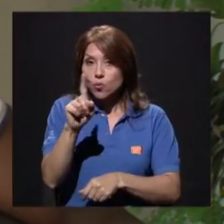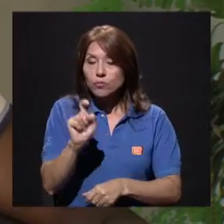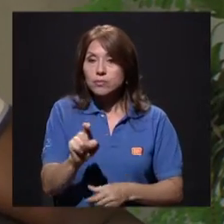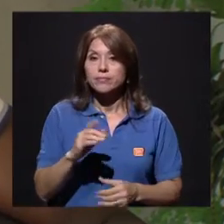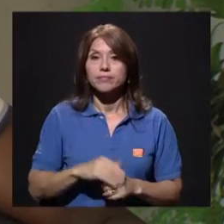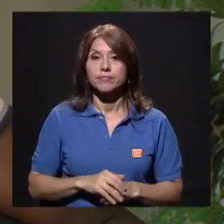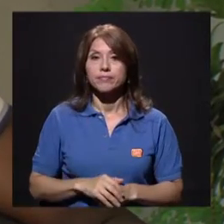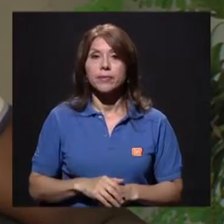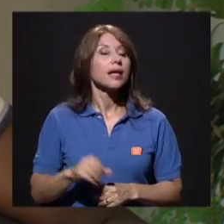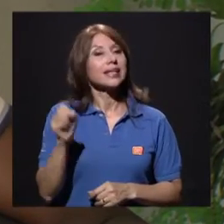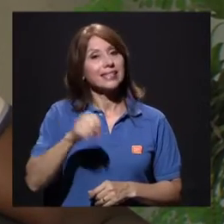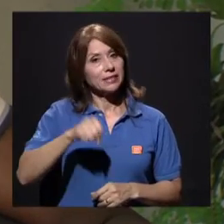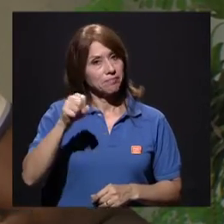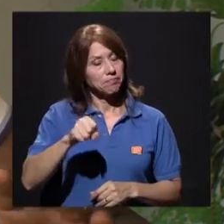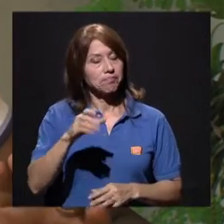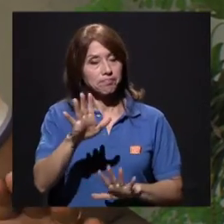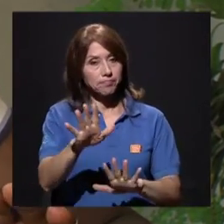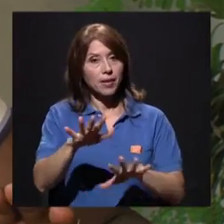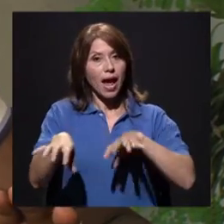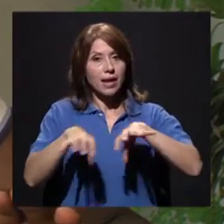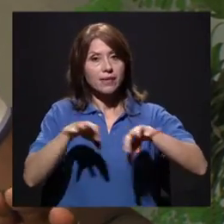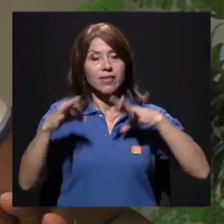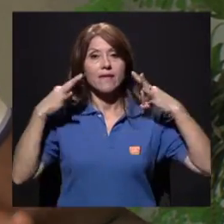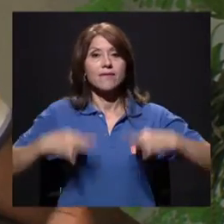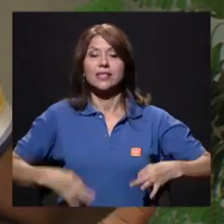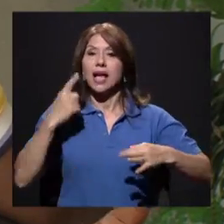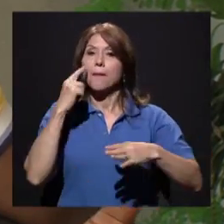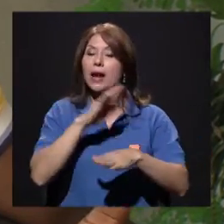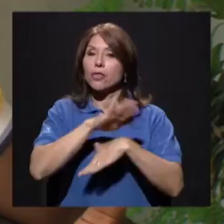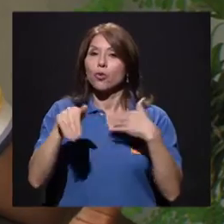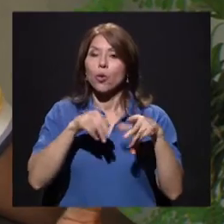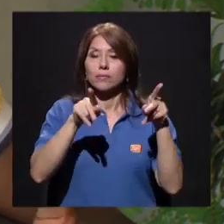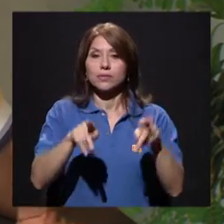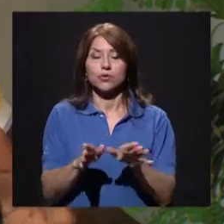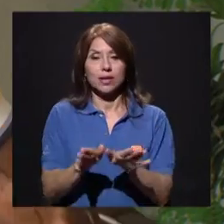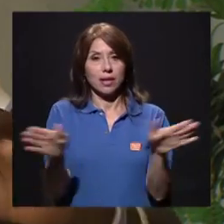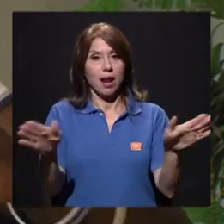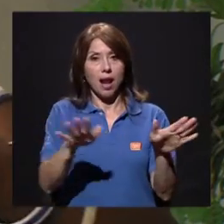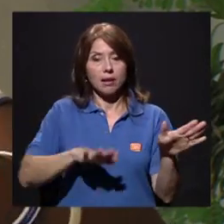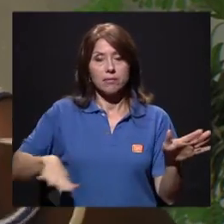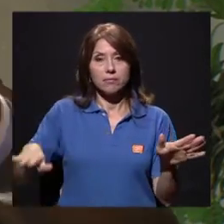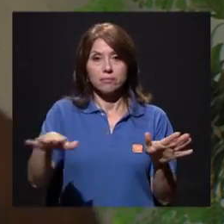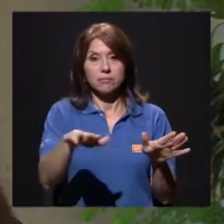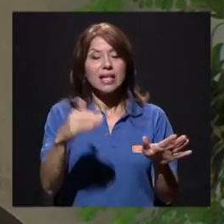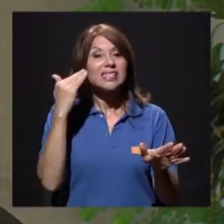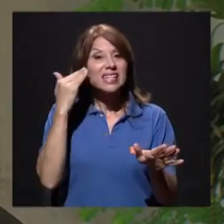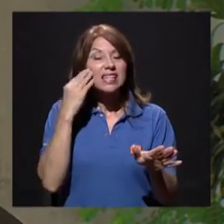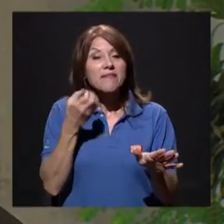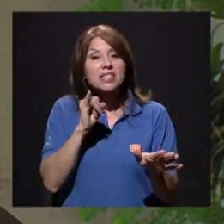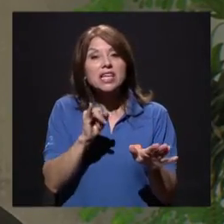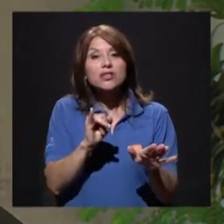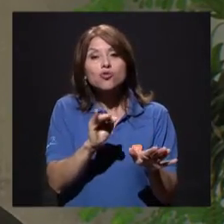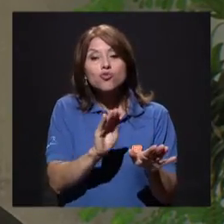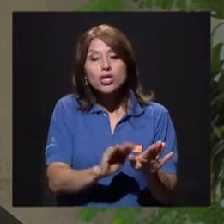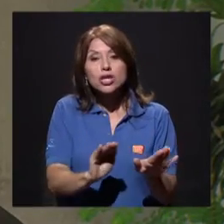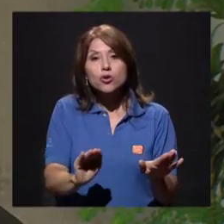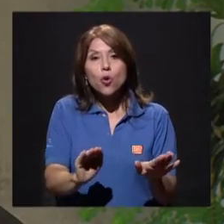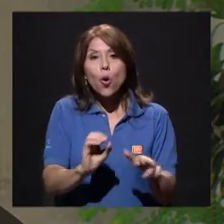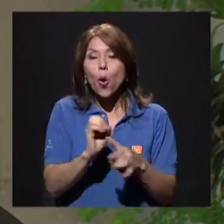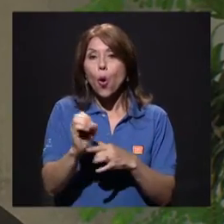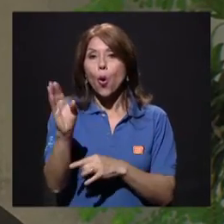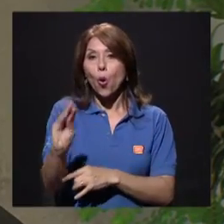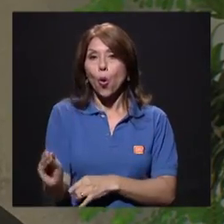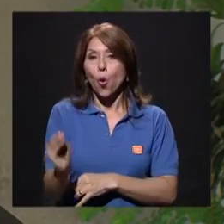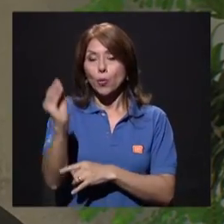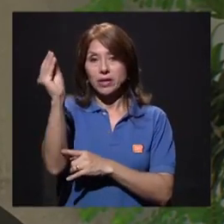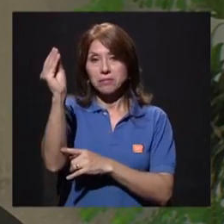Sí, digamos, la actividad física es para todos. Se sabe que si es un niño joven, bueno, de 15 años